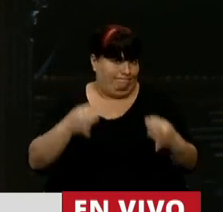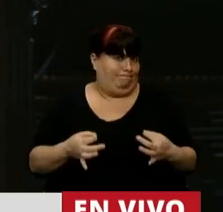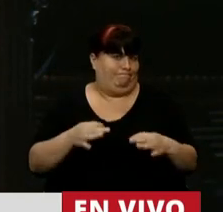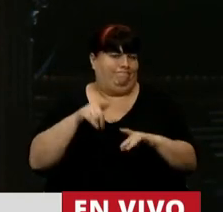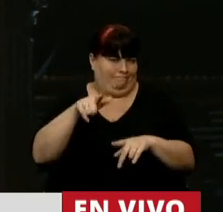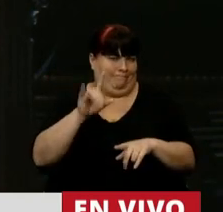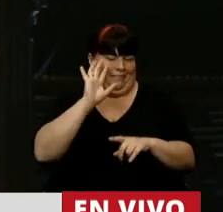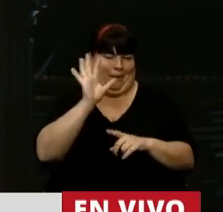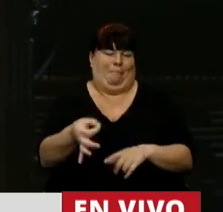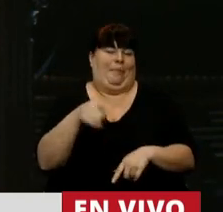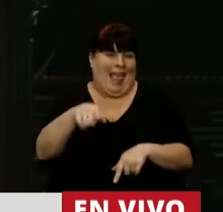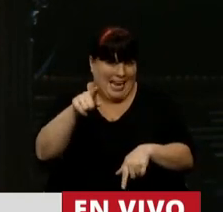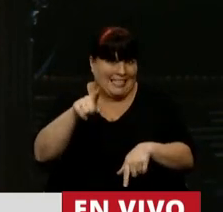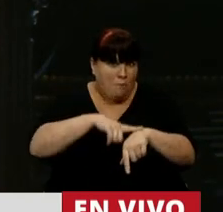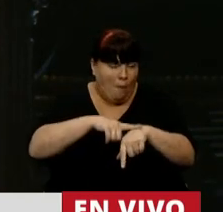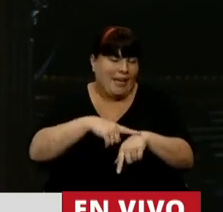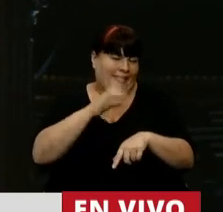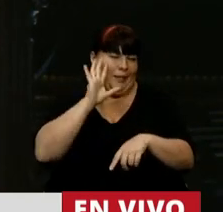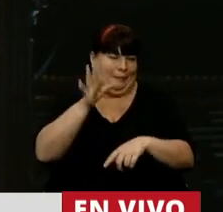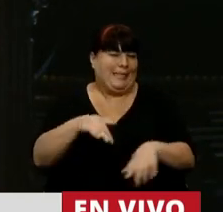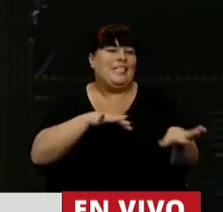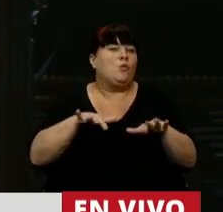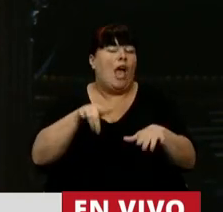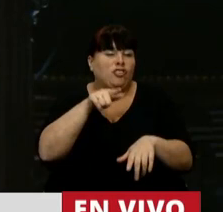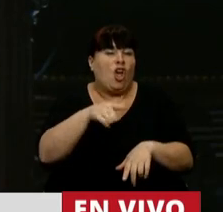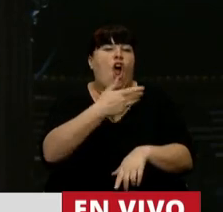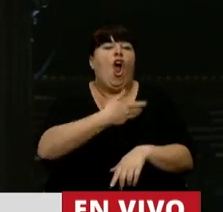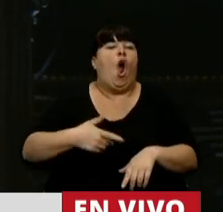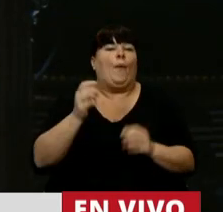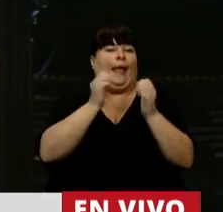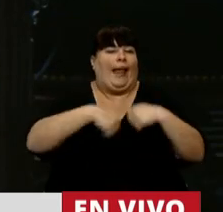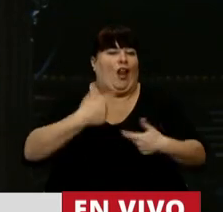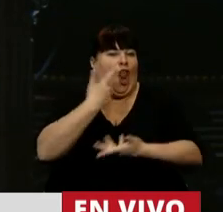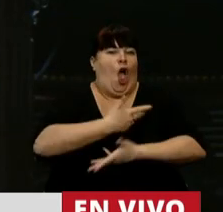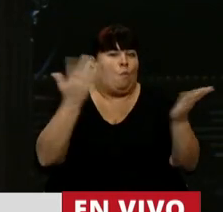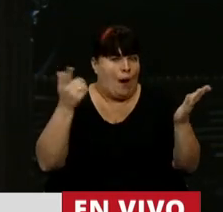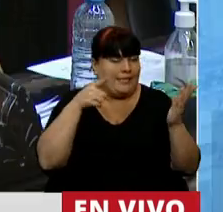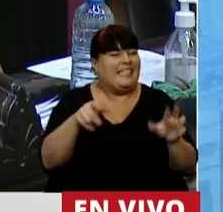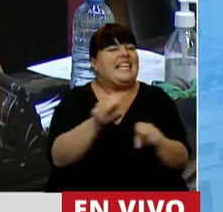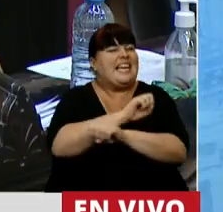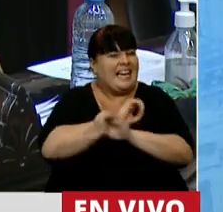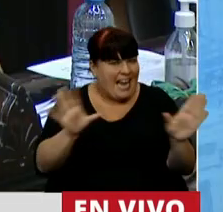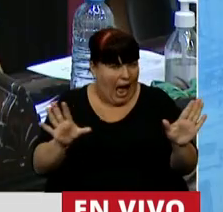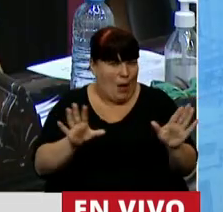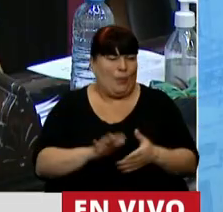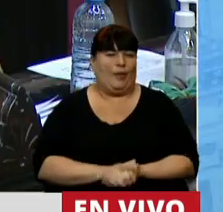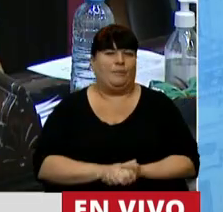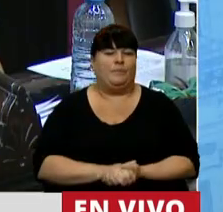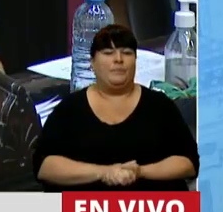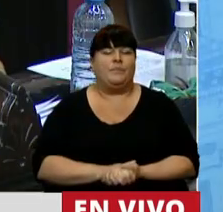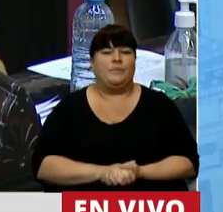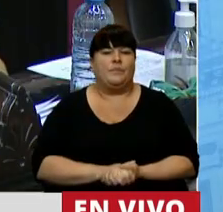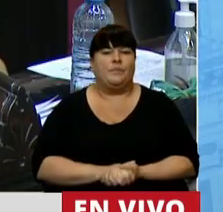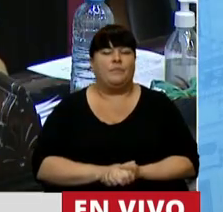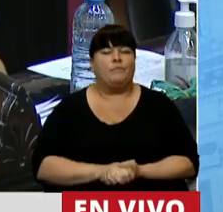sacará a la luz una realidad que el gobierno oculta y es dramática y lacerante.